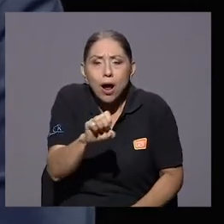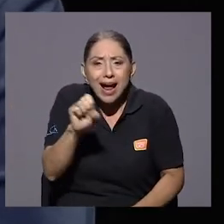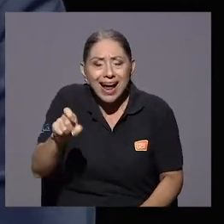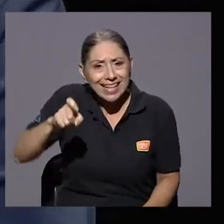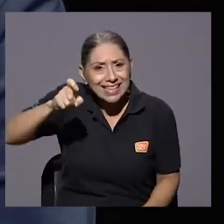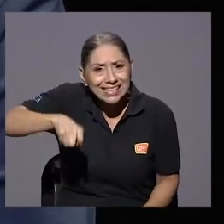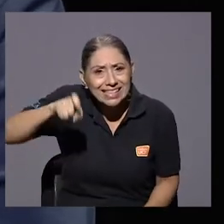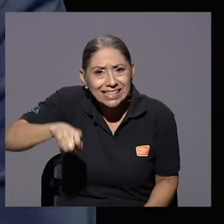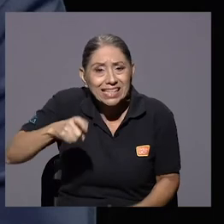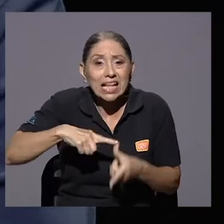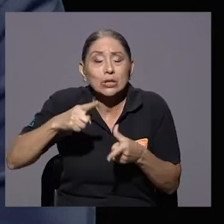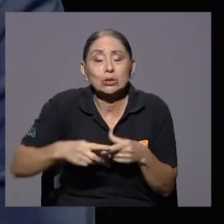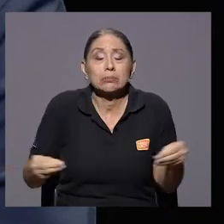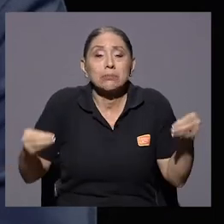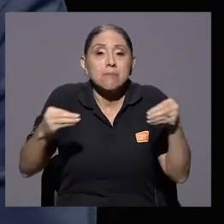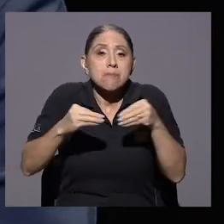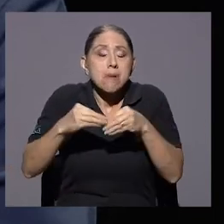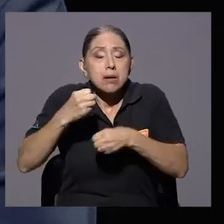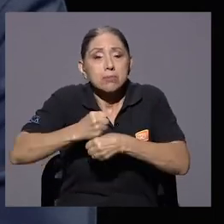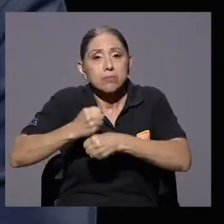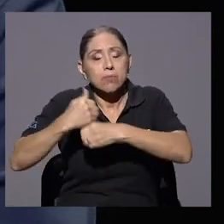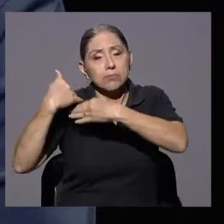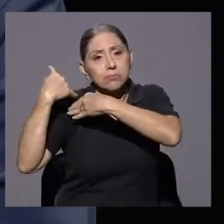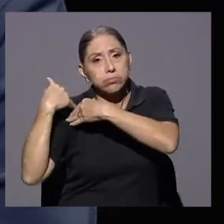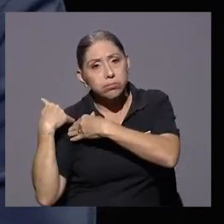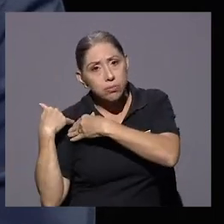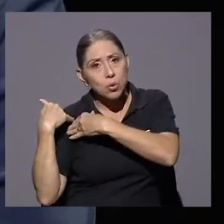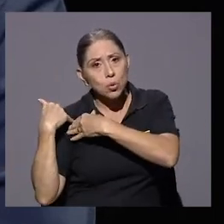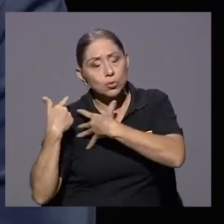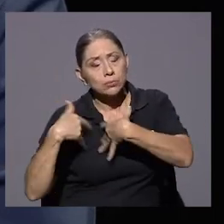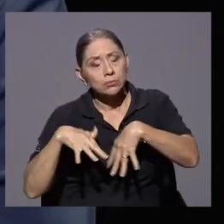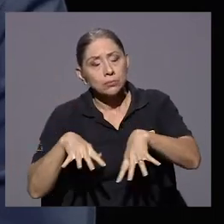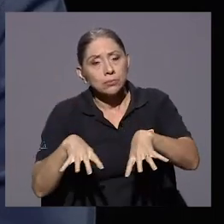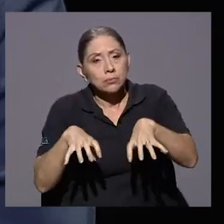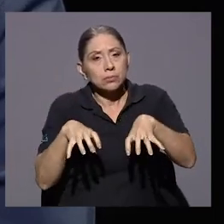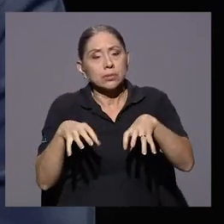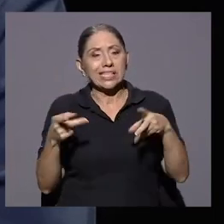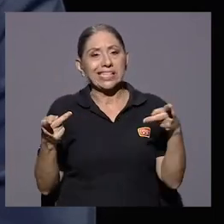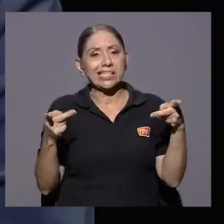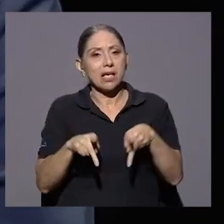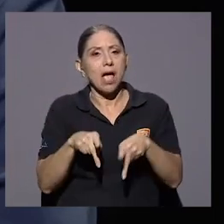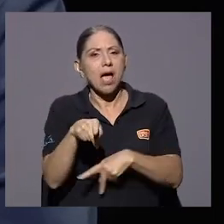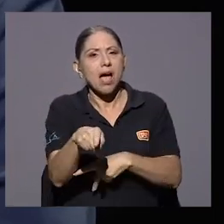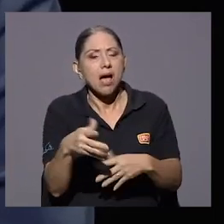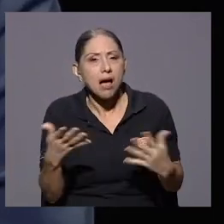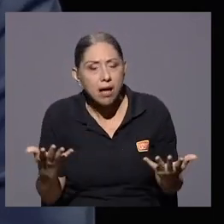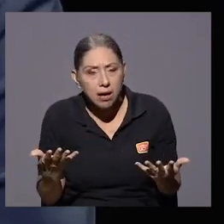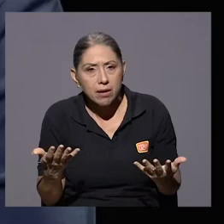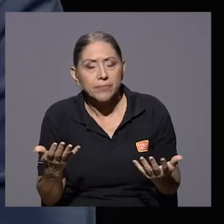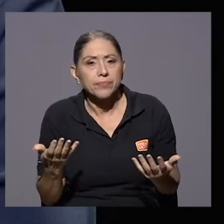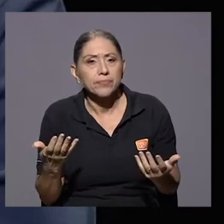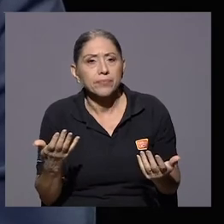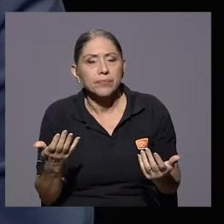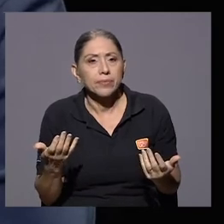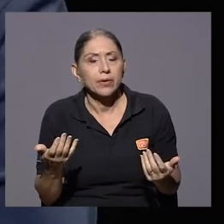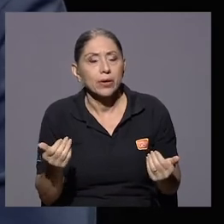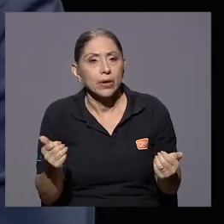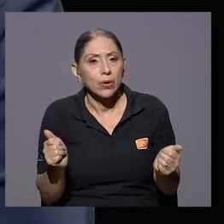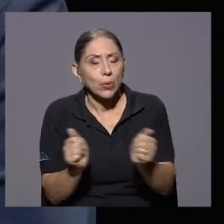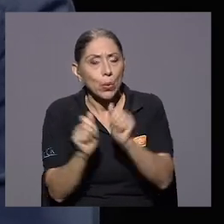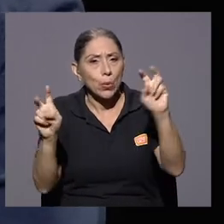Y por supuesto que sí, eso genera mucha tensión. ¿Qué sucede con relación a este tema, verdad?